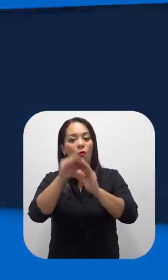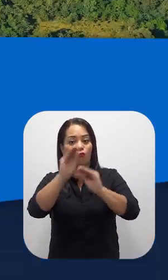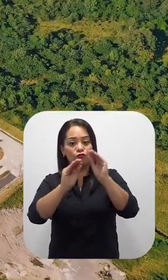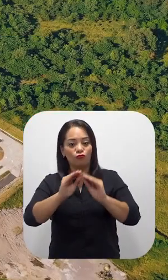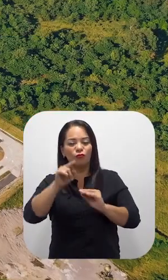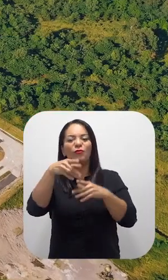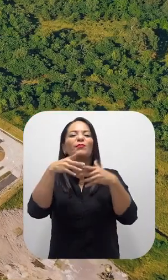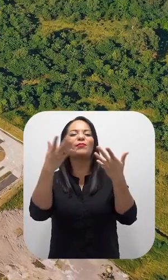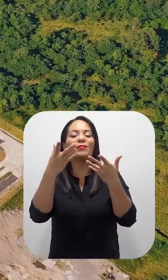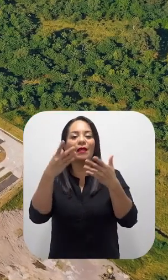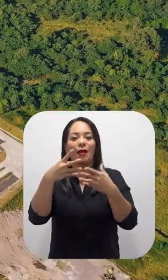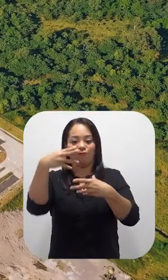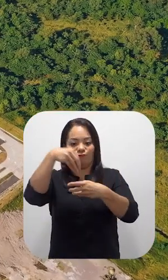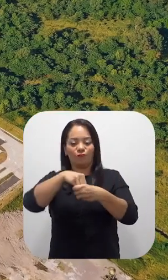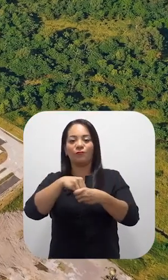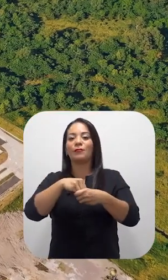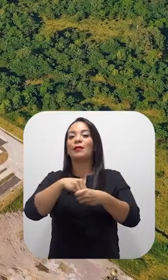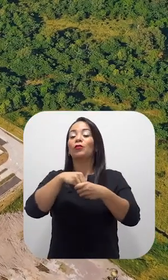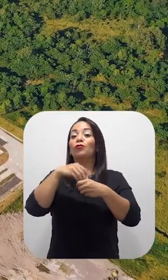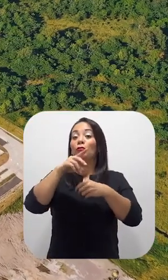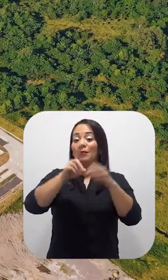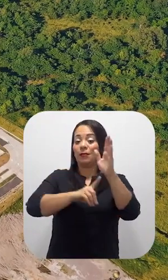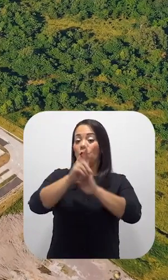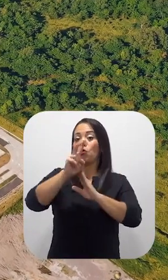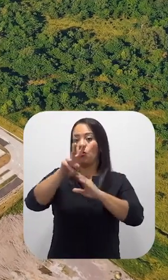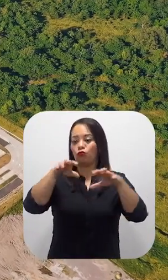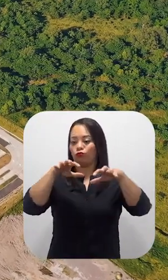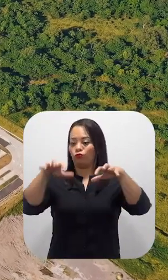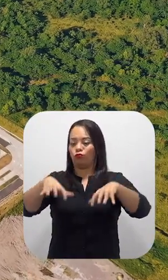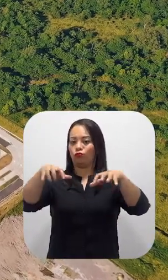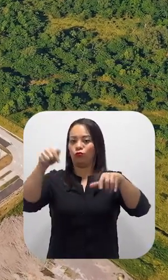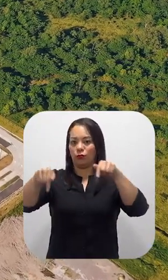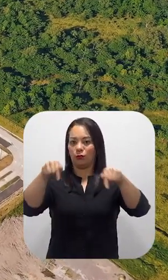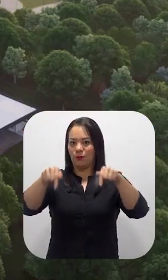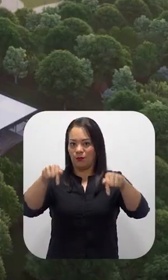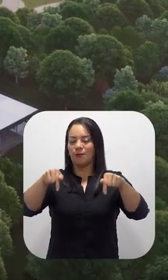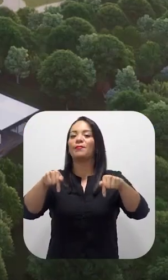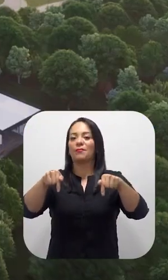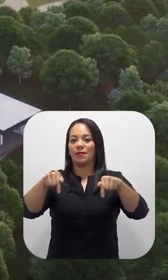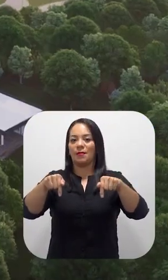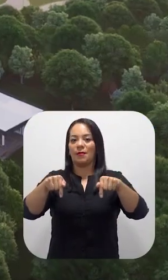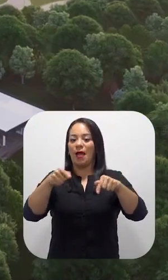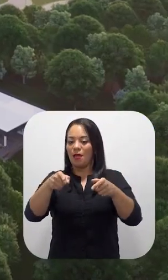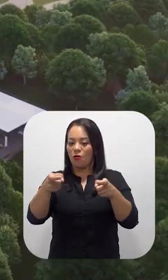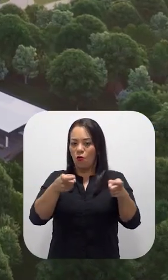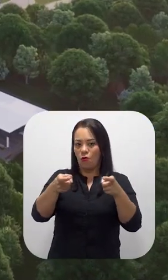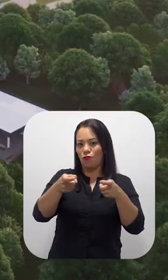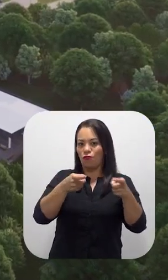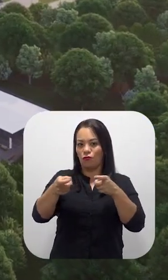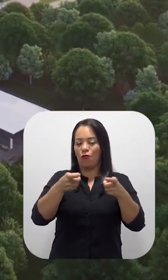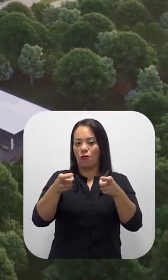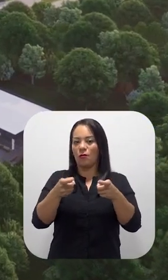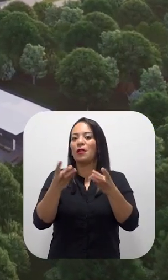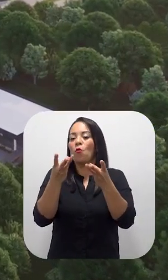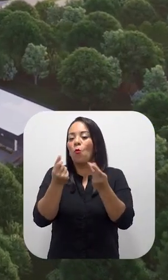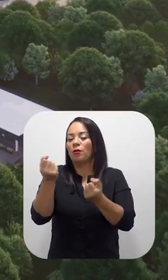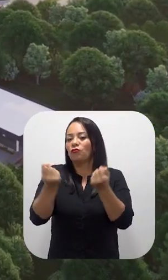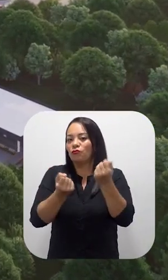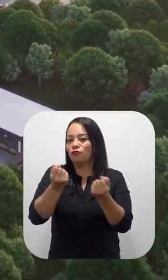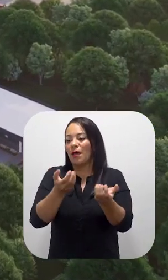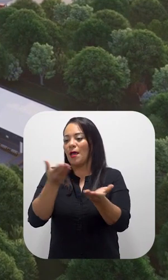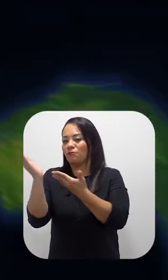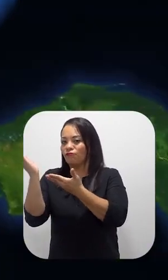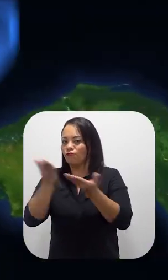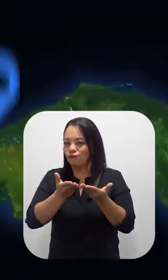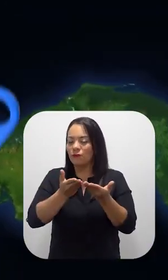contempla el desarrollo de dos centros de control integrado con zonas estériles o delimitadas para los controles de flujo de